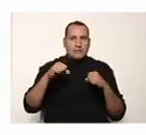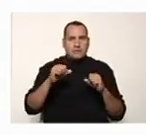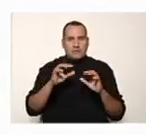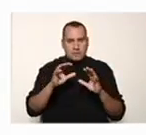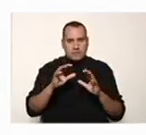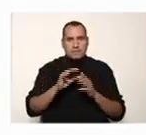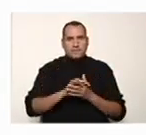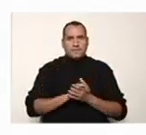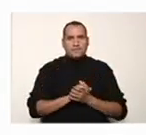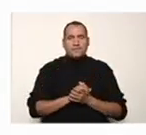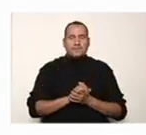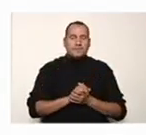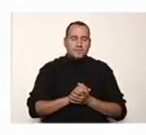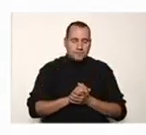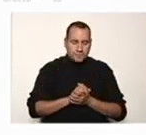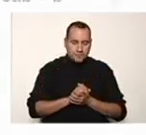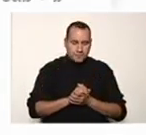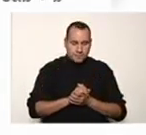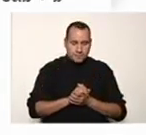tomemos para la programación.